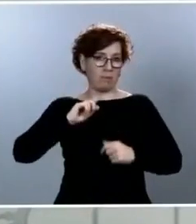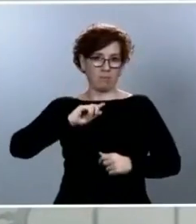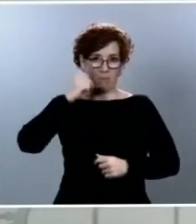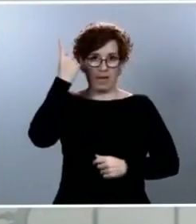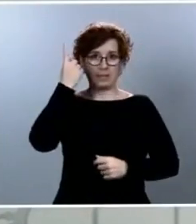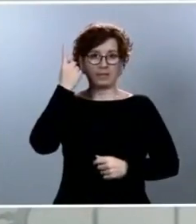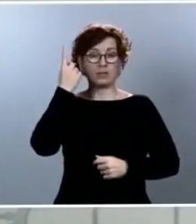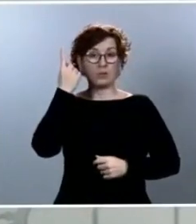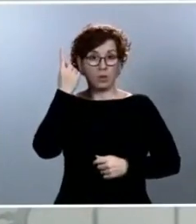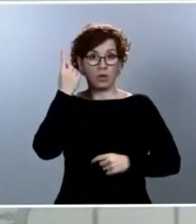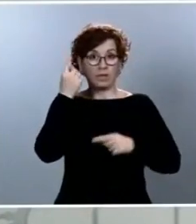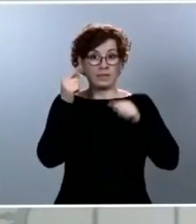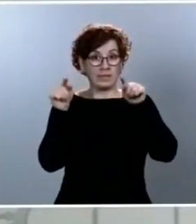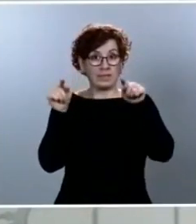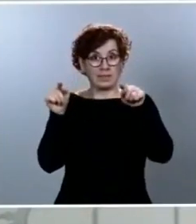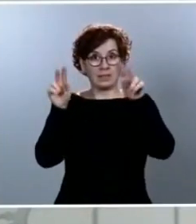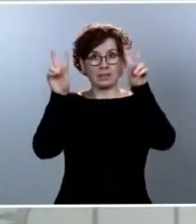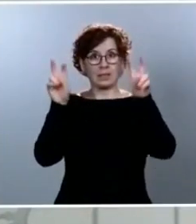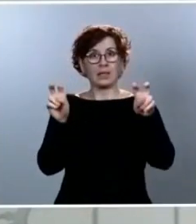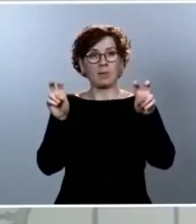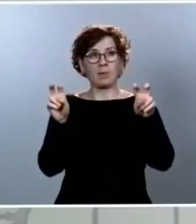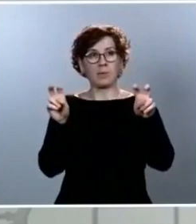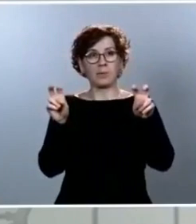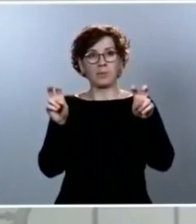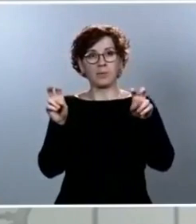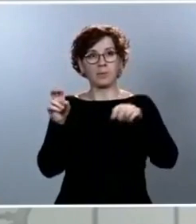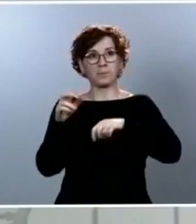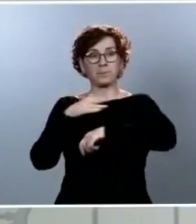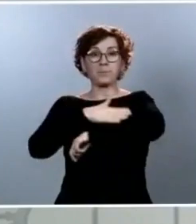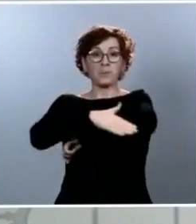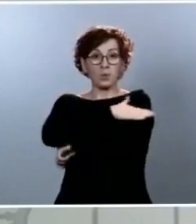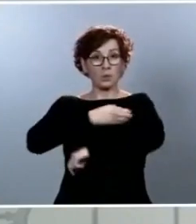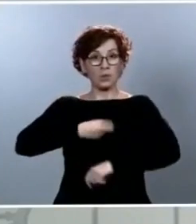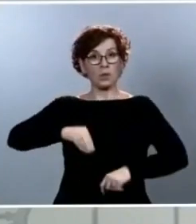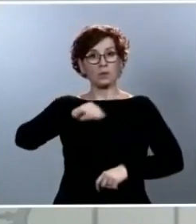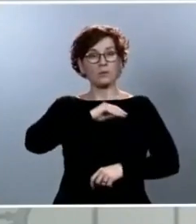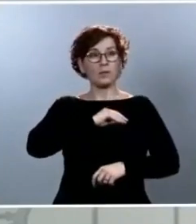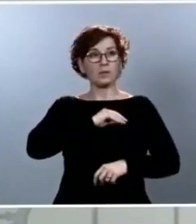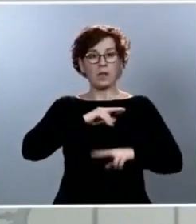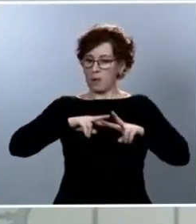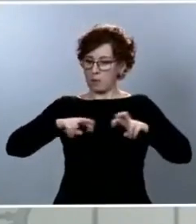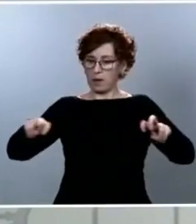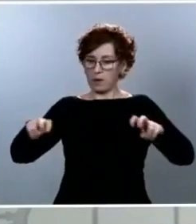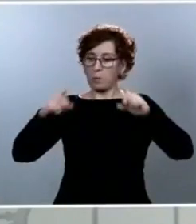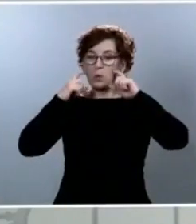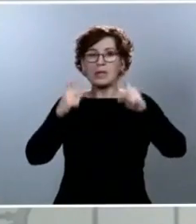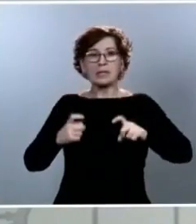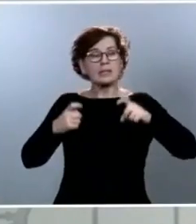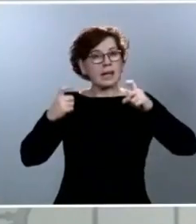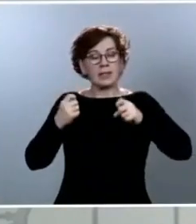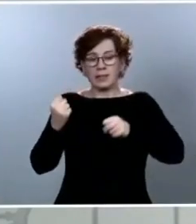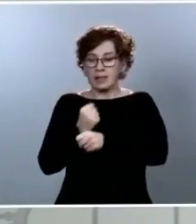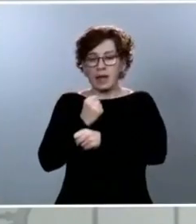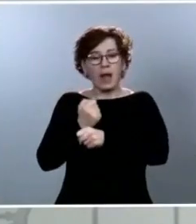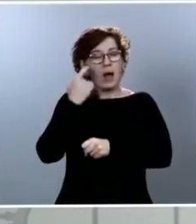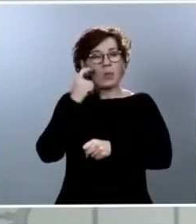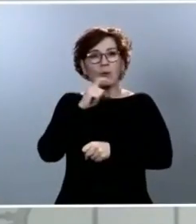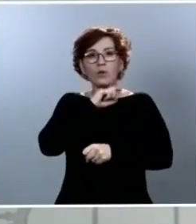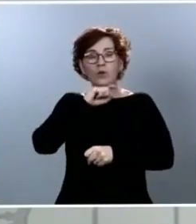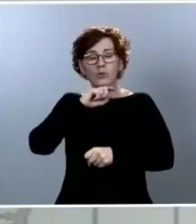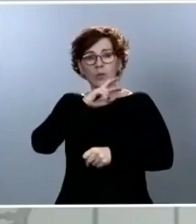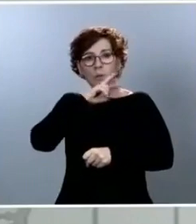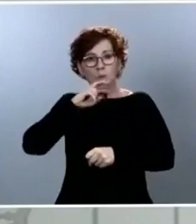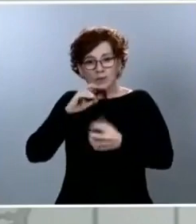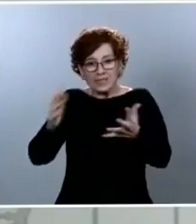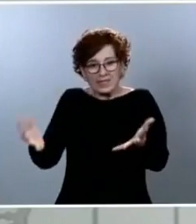decirle que el Gobierno de España, desde el principio ha trabajado por tratar de sostener a un sector tan importante de nuestra economía, singularmente